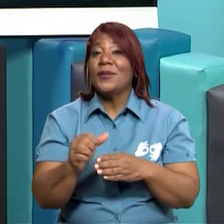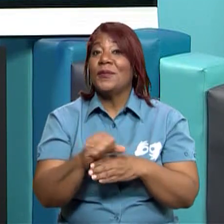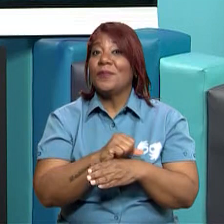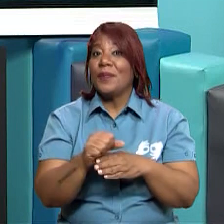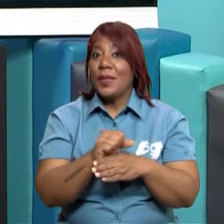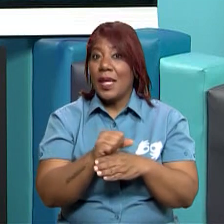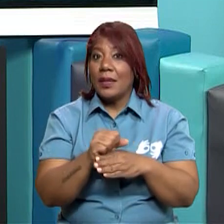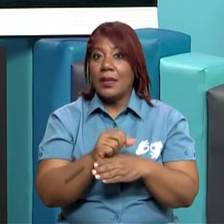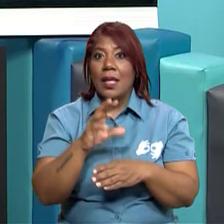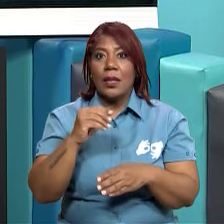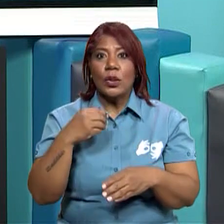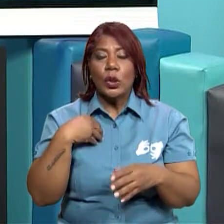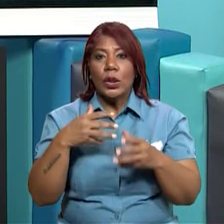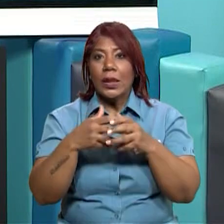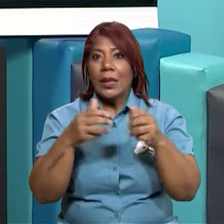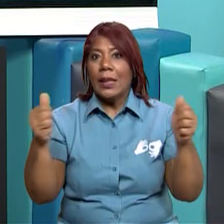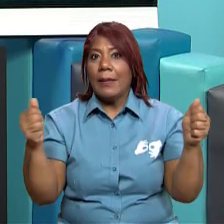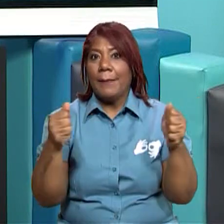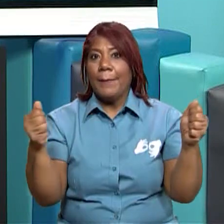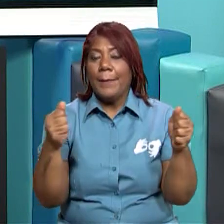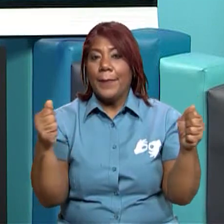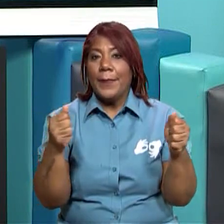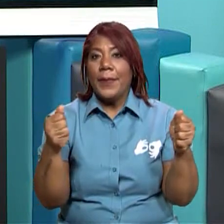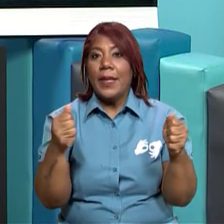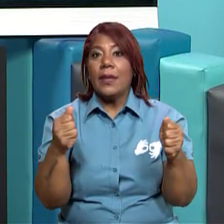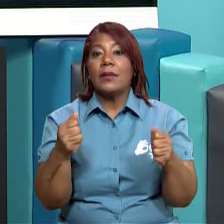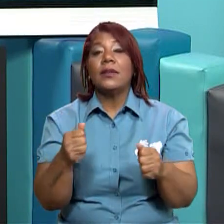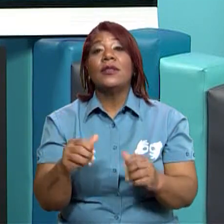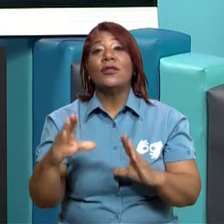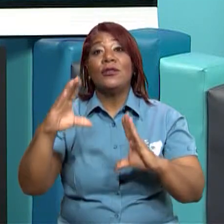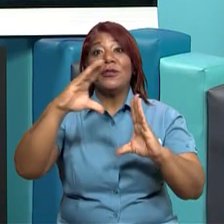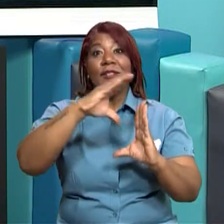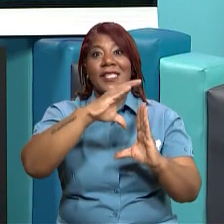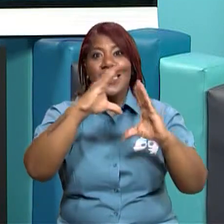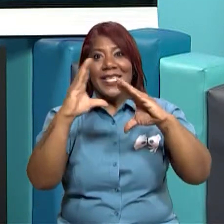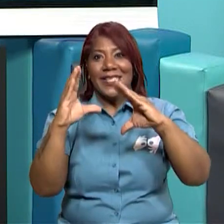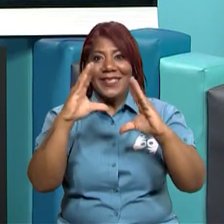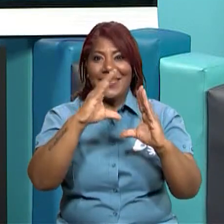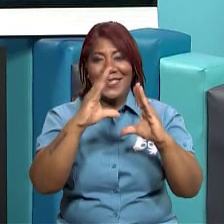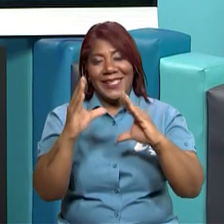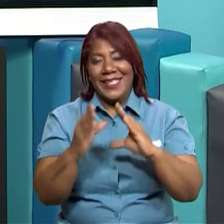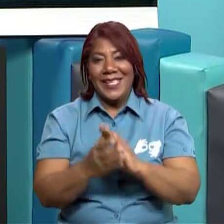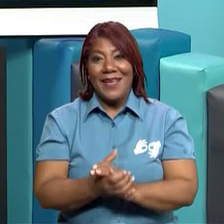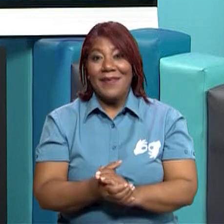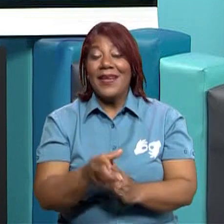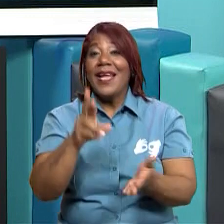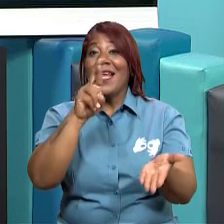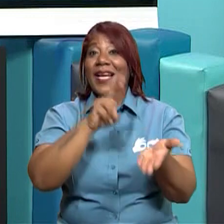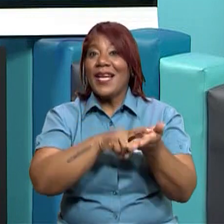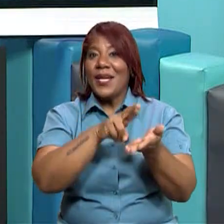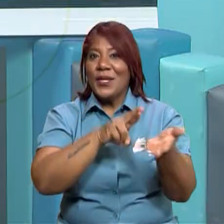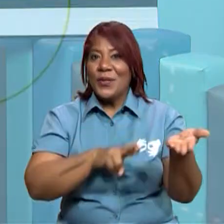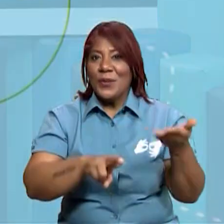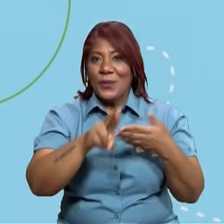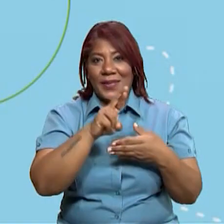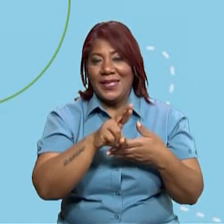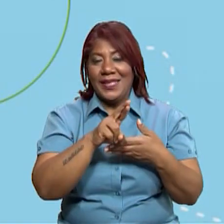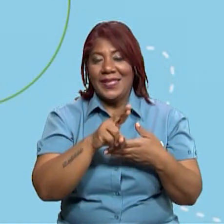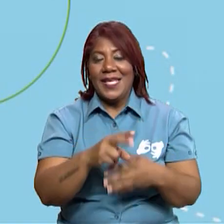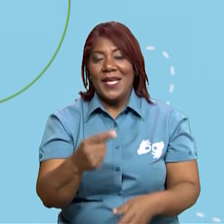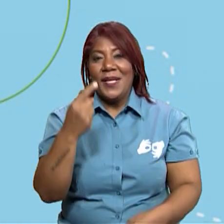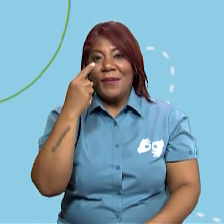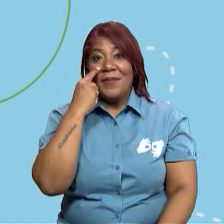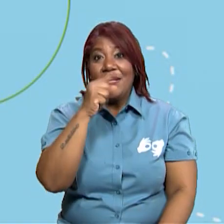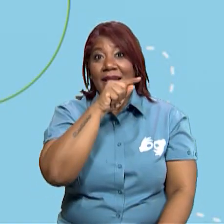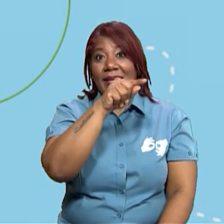de no tener esas bolsas plásticas, sino reutilizables. Vamos a ver aquí, dibuja en cada círculo